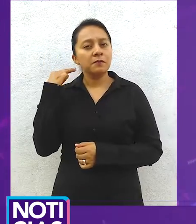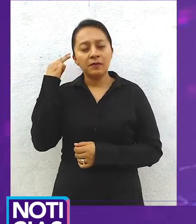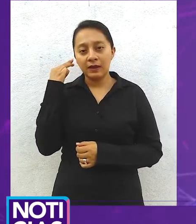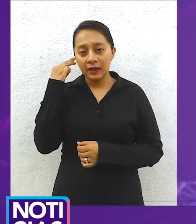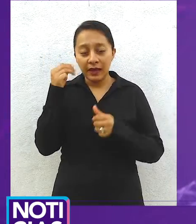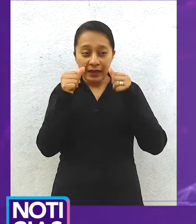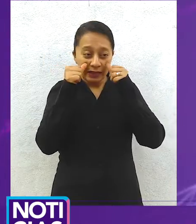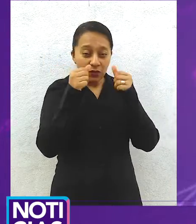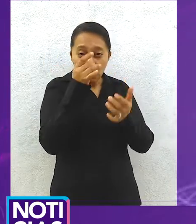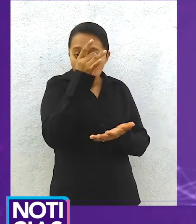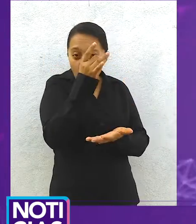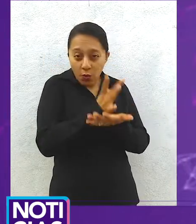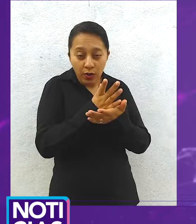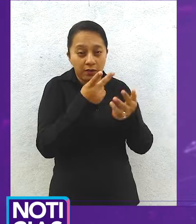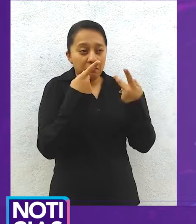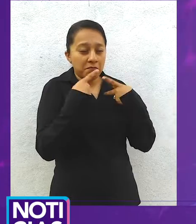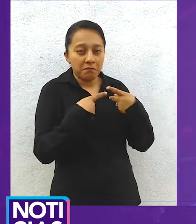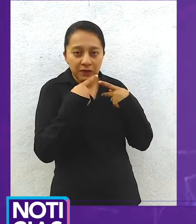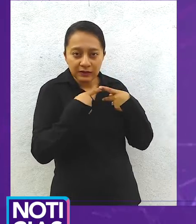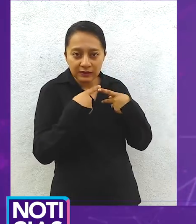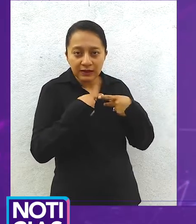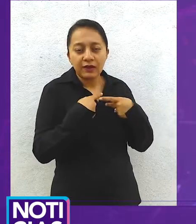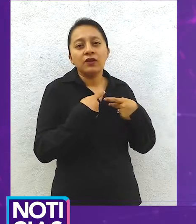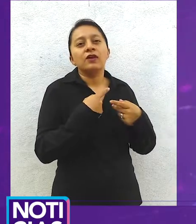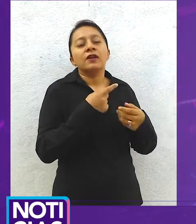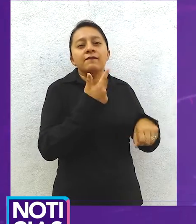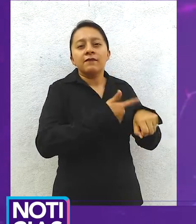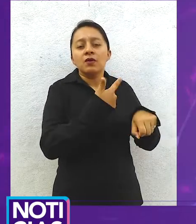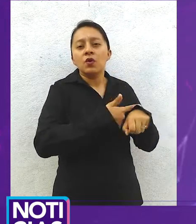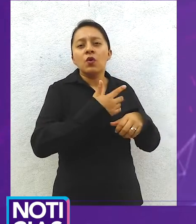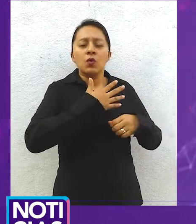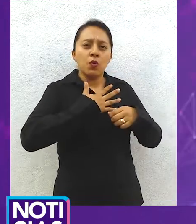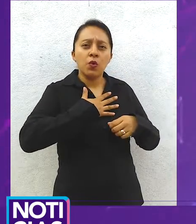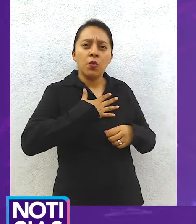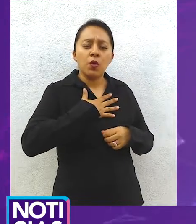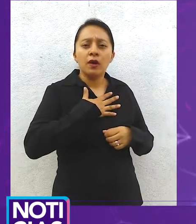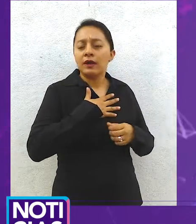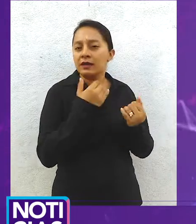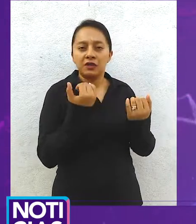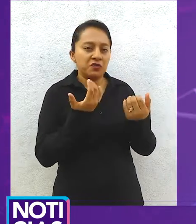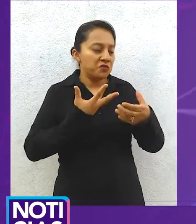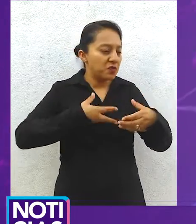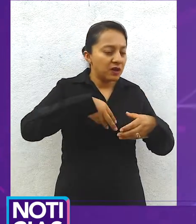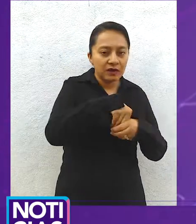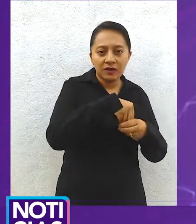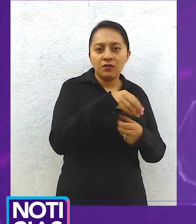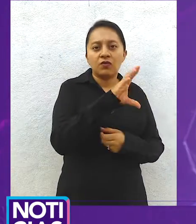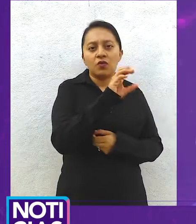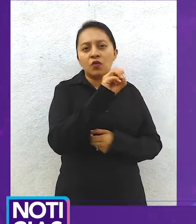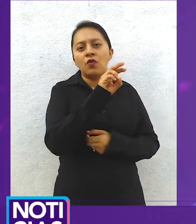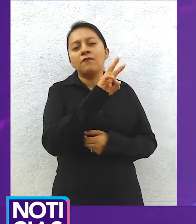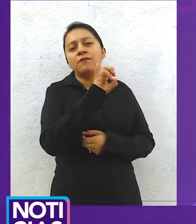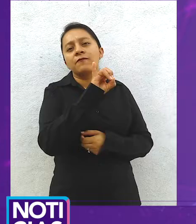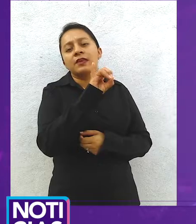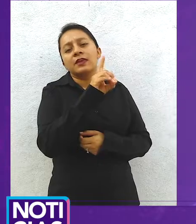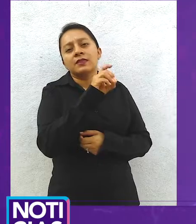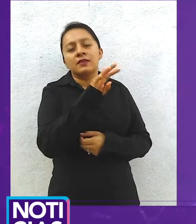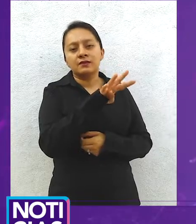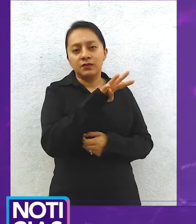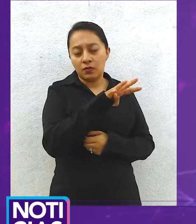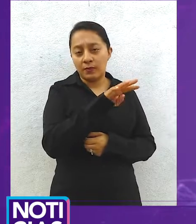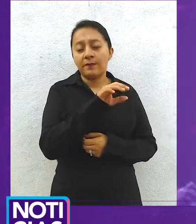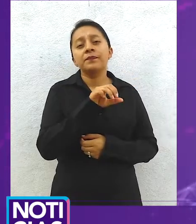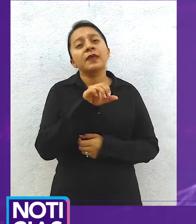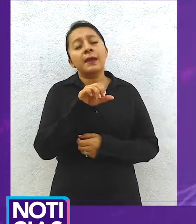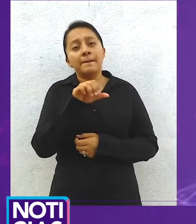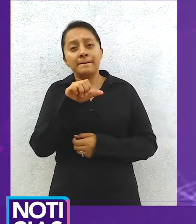a pacientes con enfermedades respiratorias incluidas las del COVID-19. Y las emergencias no respiratorias se atenderán en el Hospital de